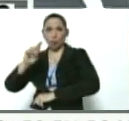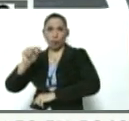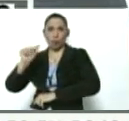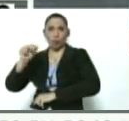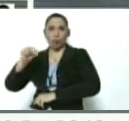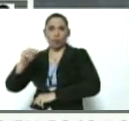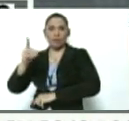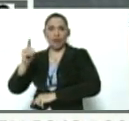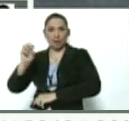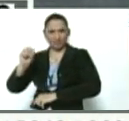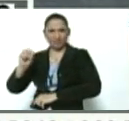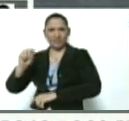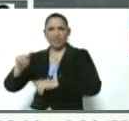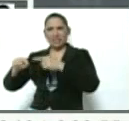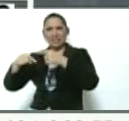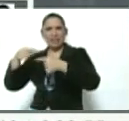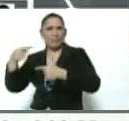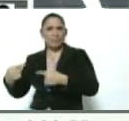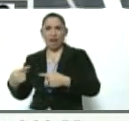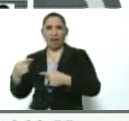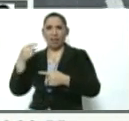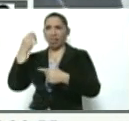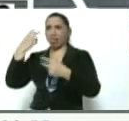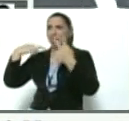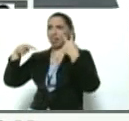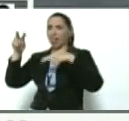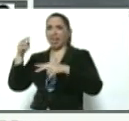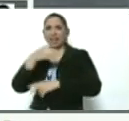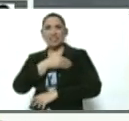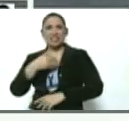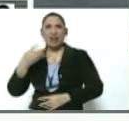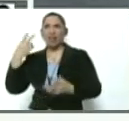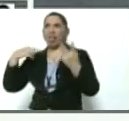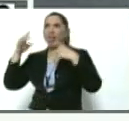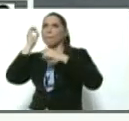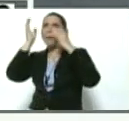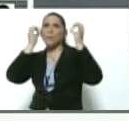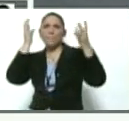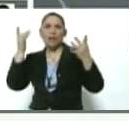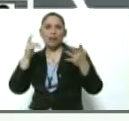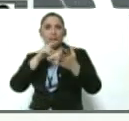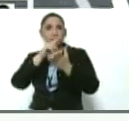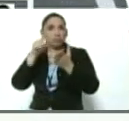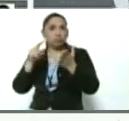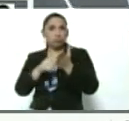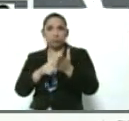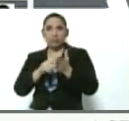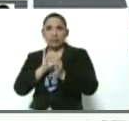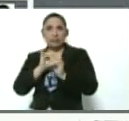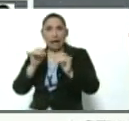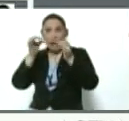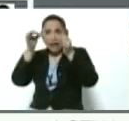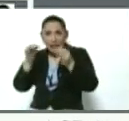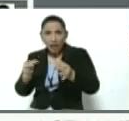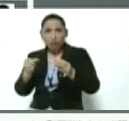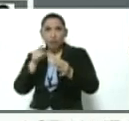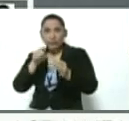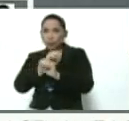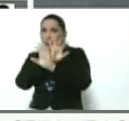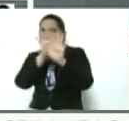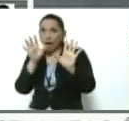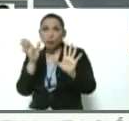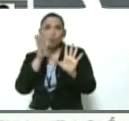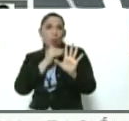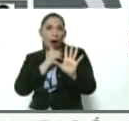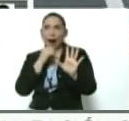Lo demás son intenciones de querer desviar lo que está a la vista, lo que es absolutamente un hecho. No son ni siquiera